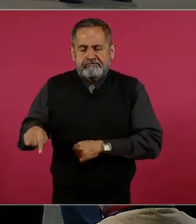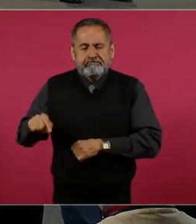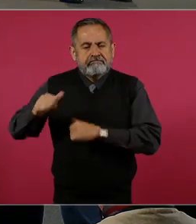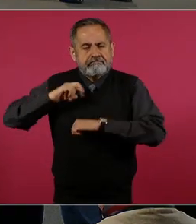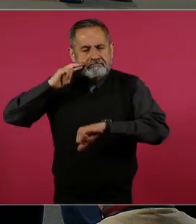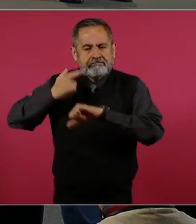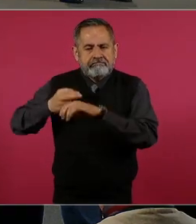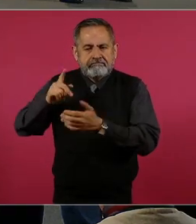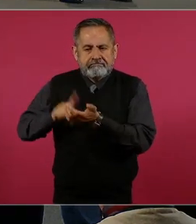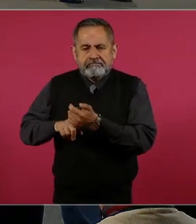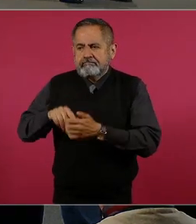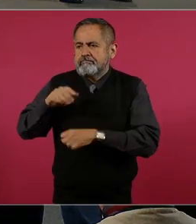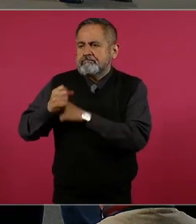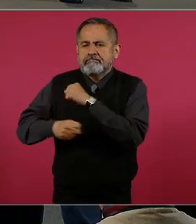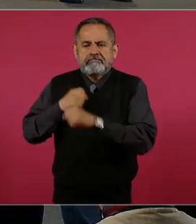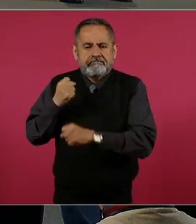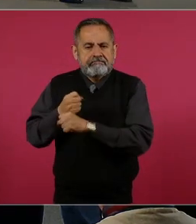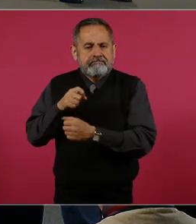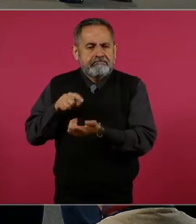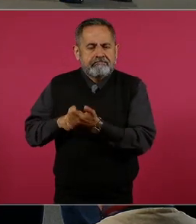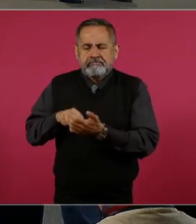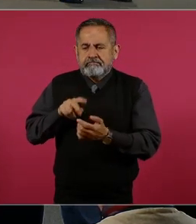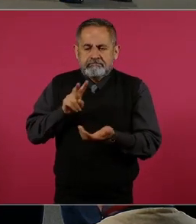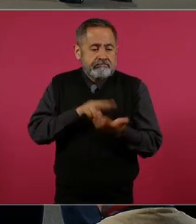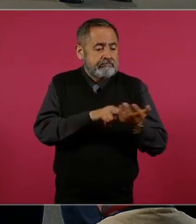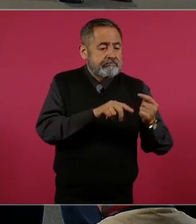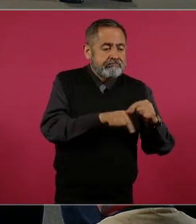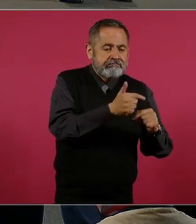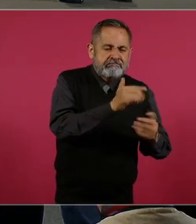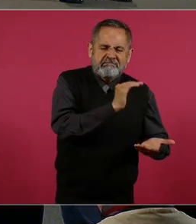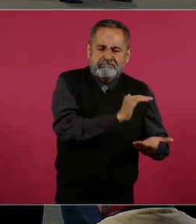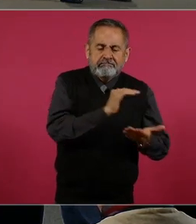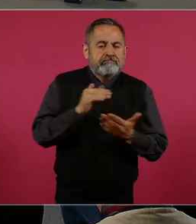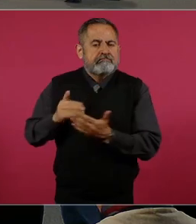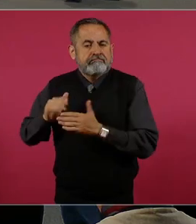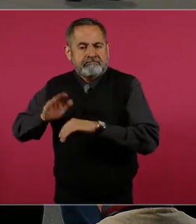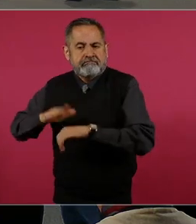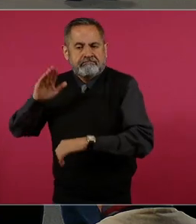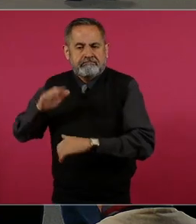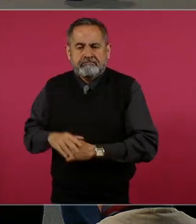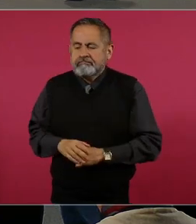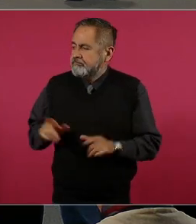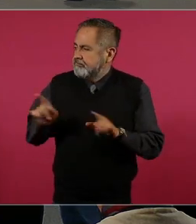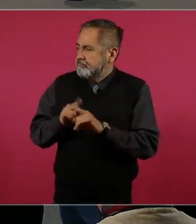Calderón que finalizó en 2012. ¿Y eso sería cuánto, presidente, secretario?